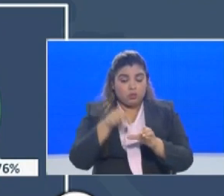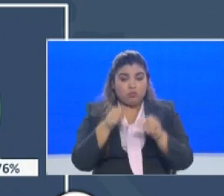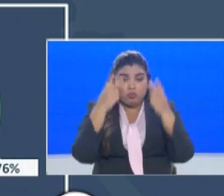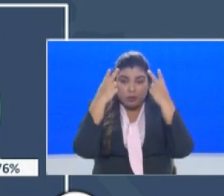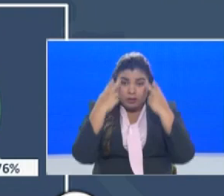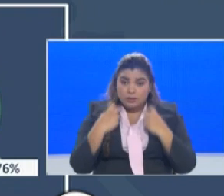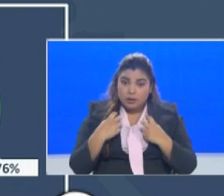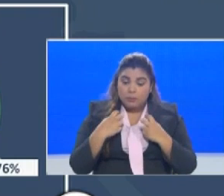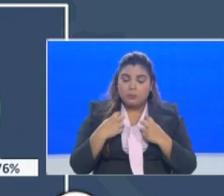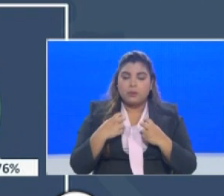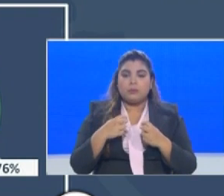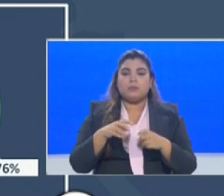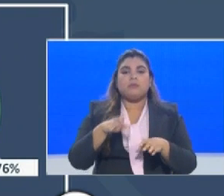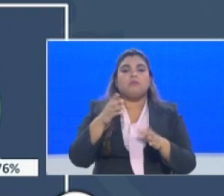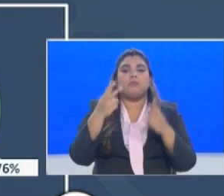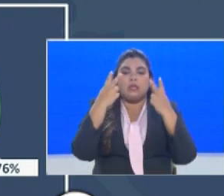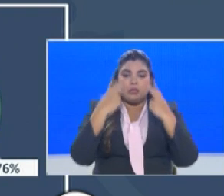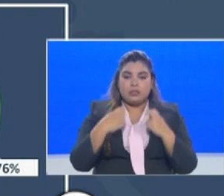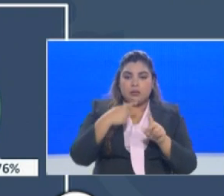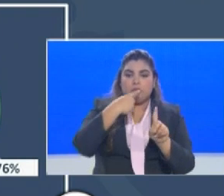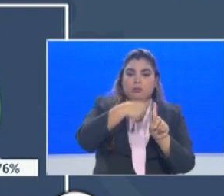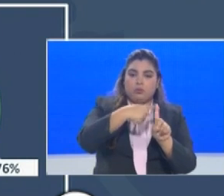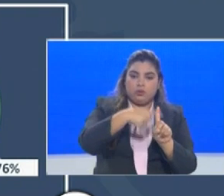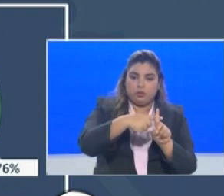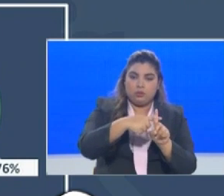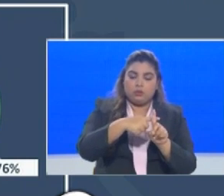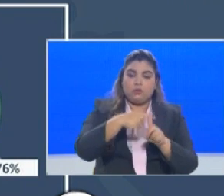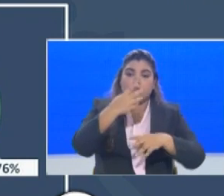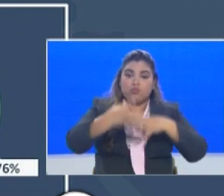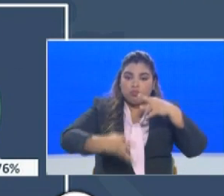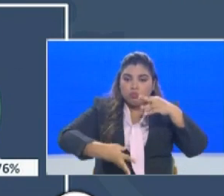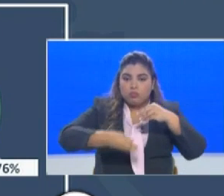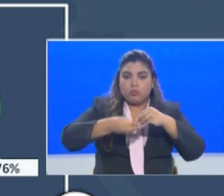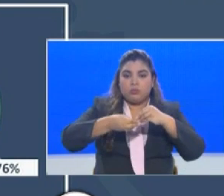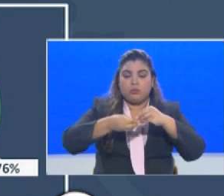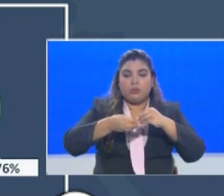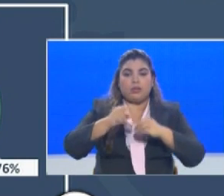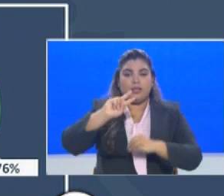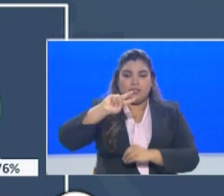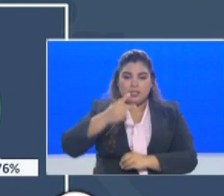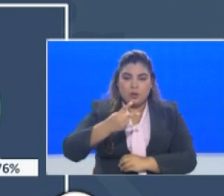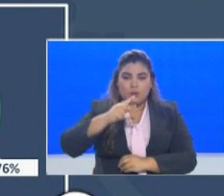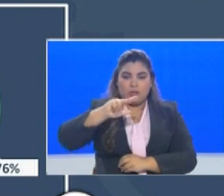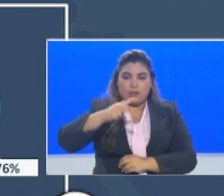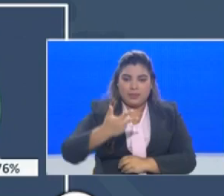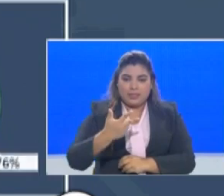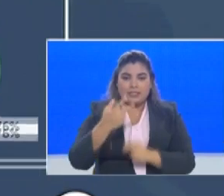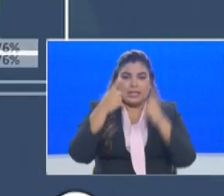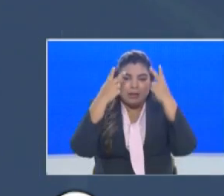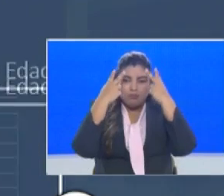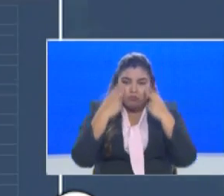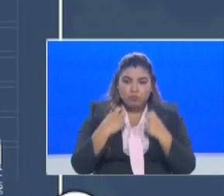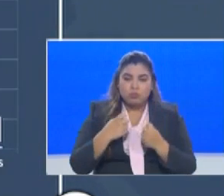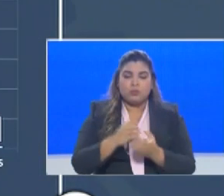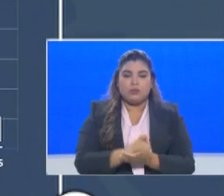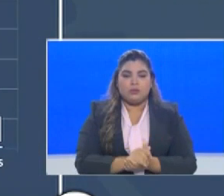corresponden a las pruebas positivas, incluidas aquí las segundas y terceras muestras.